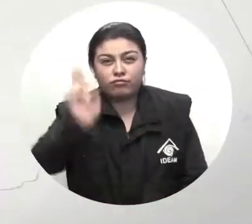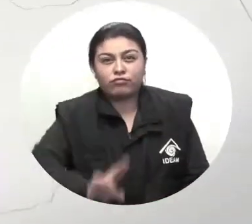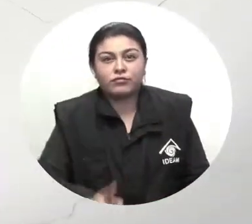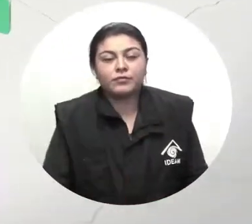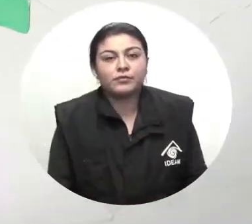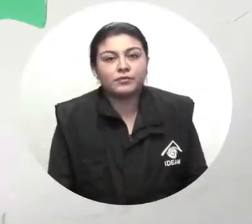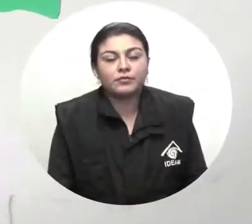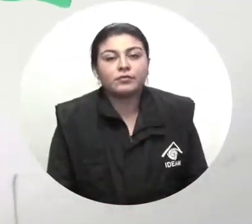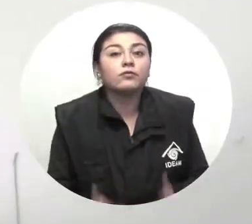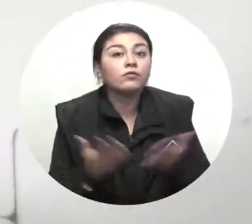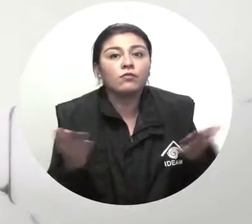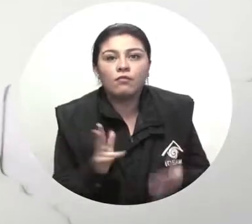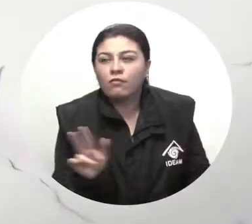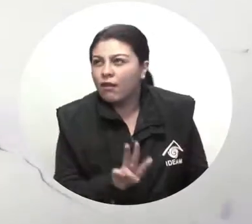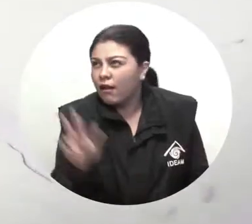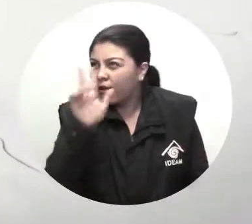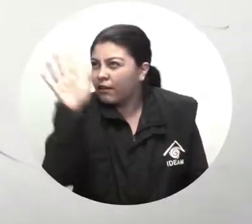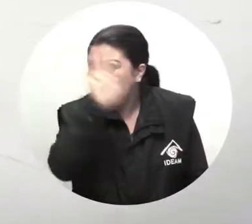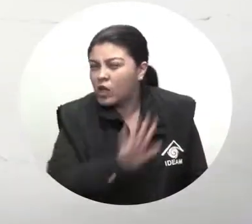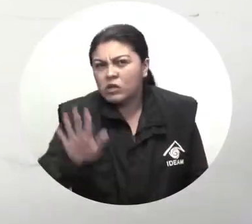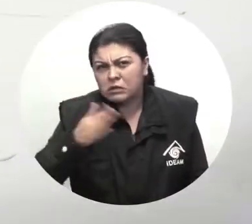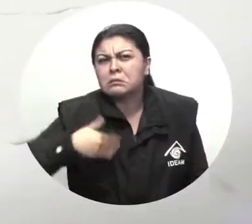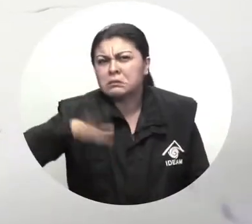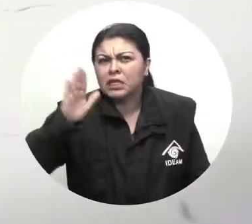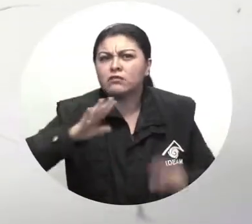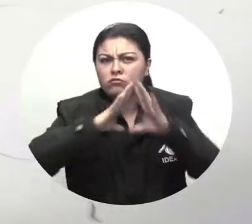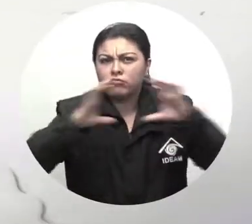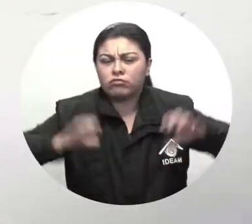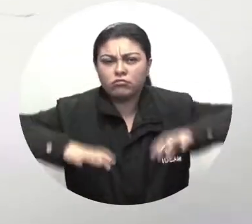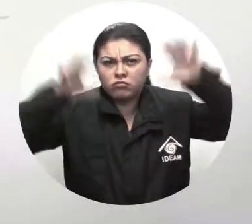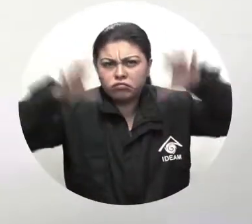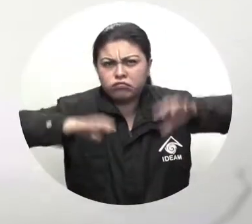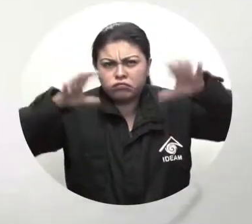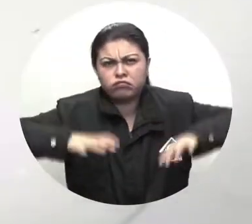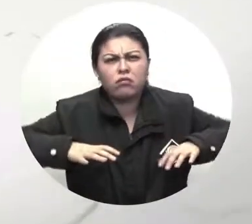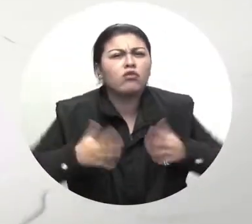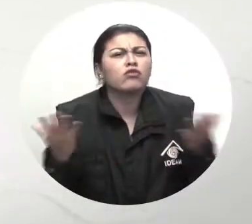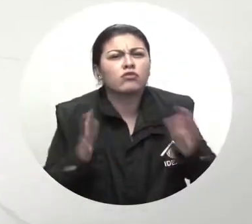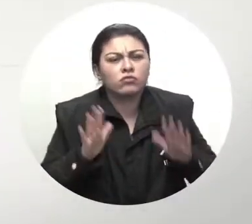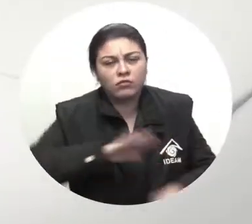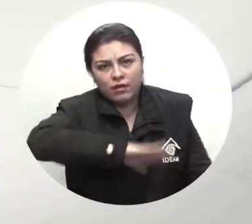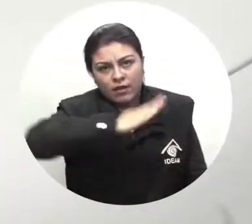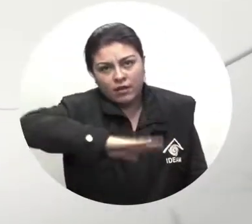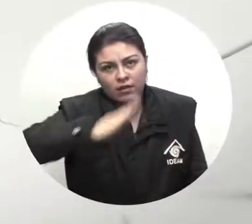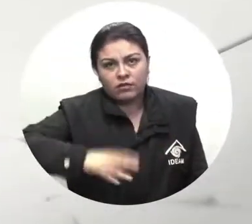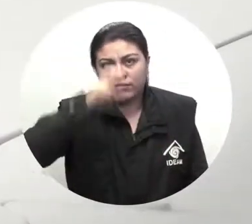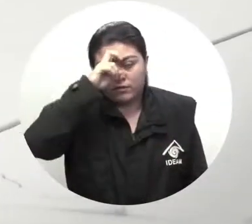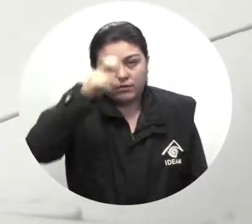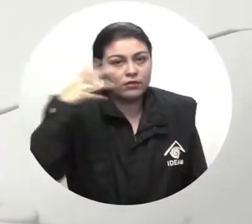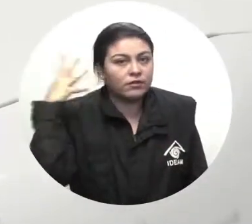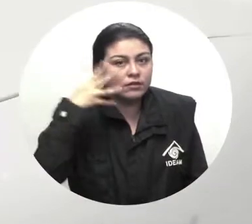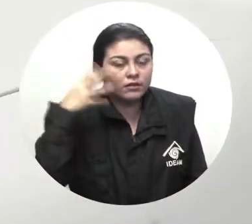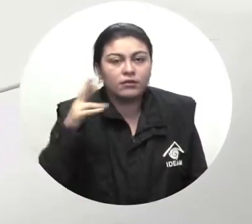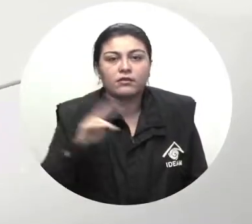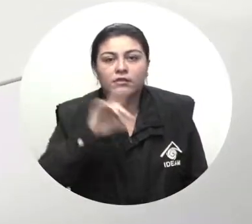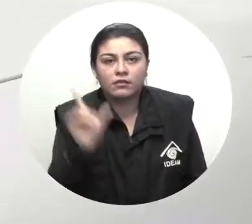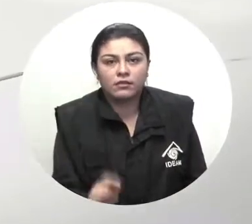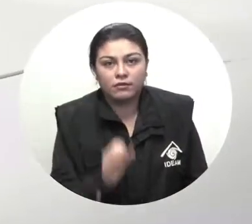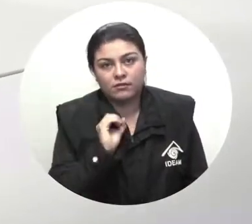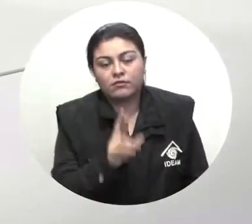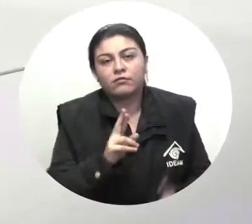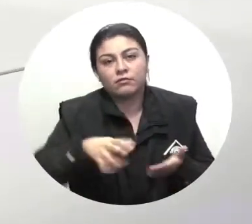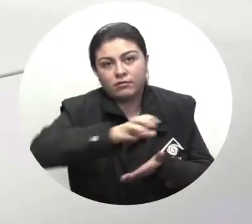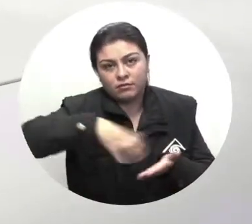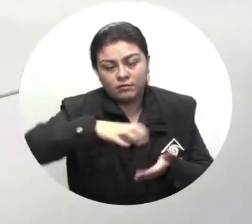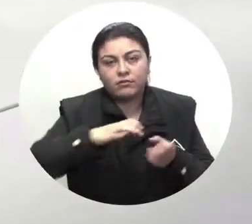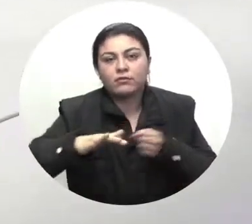En la zona andina aumentará la nubosidad y las lluvias, especialmente en zonas de Antioquia, Norte de Santander, Rizaralda, Sur de Santander,